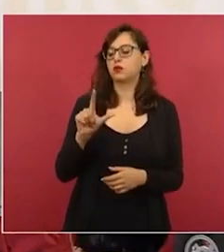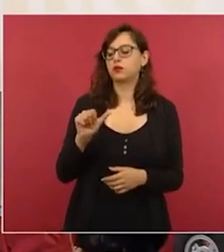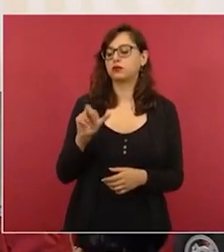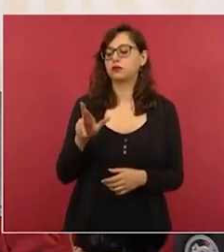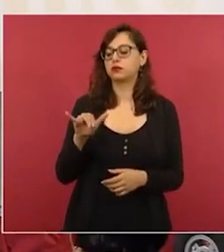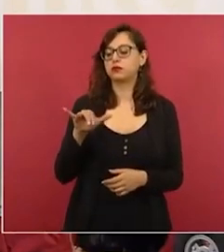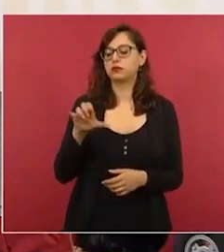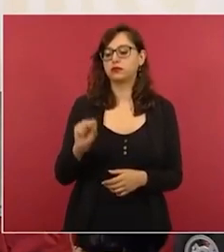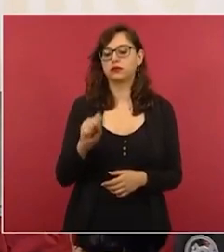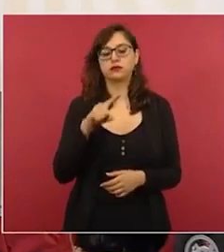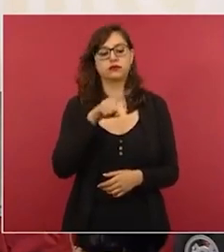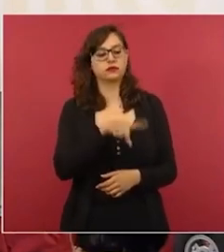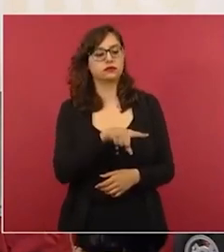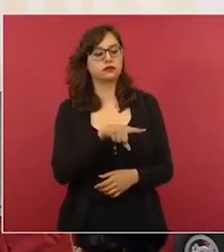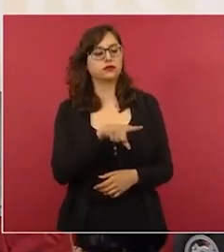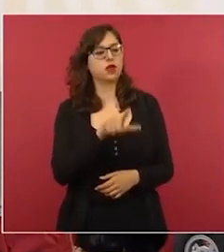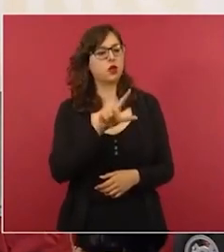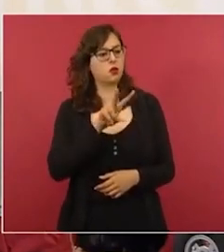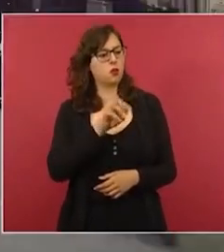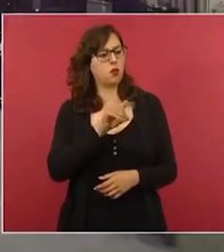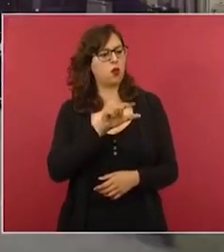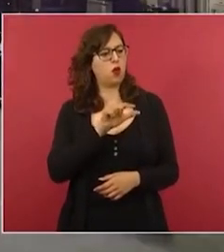¿por qué no pones a Volari?